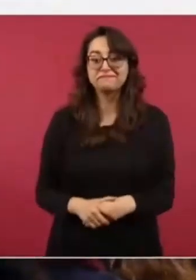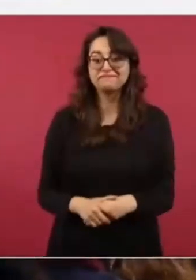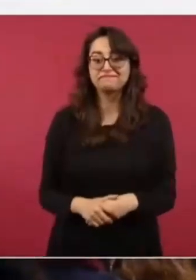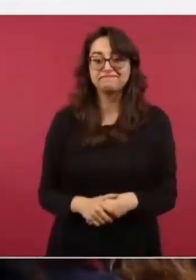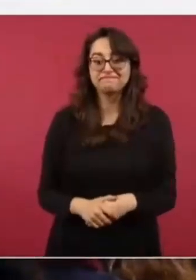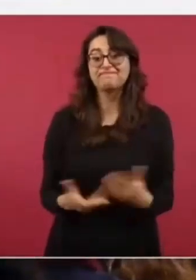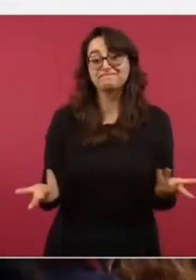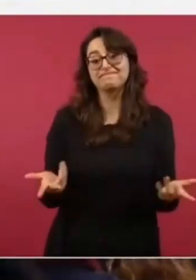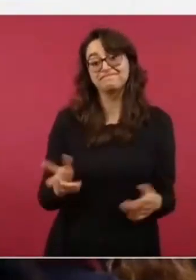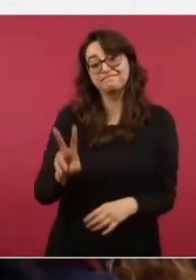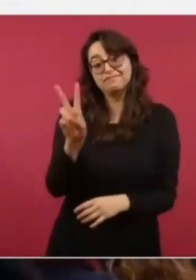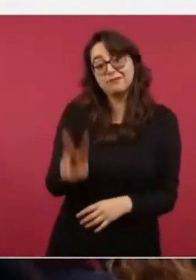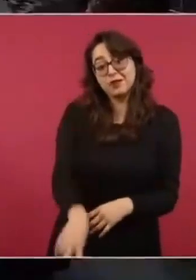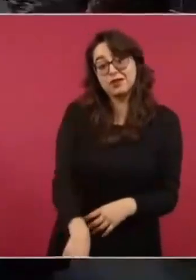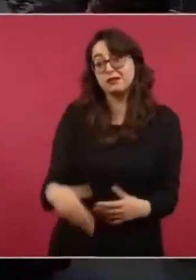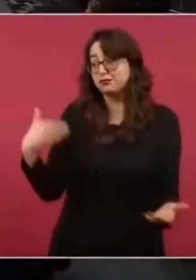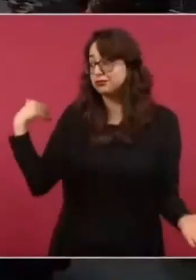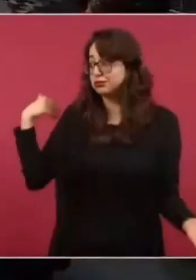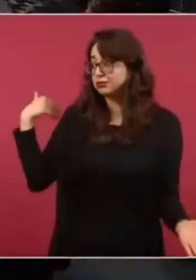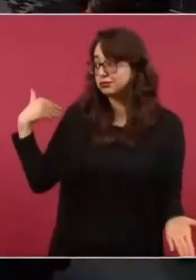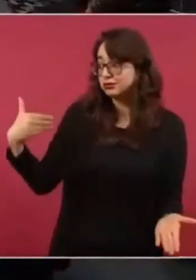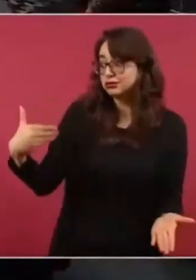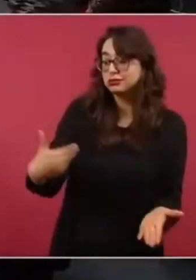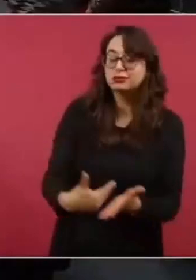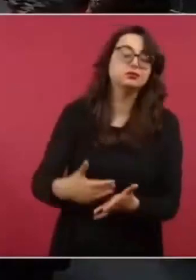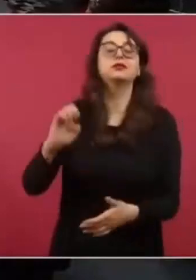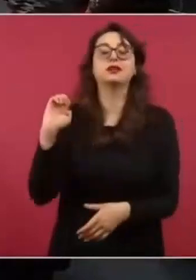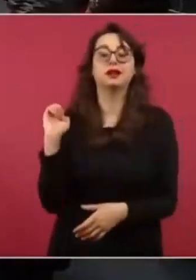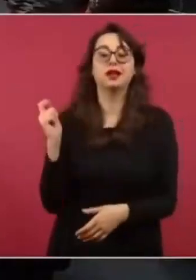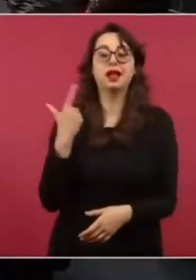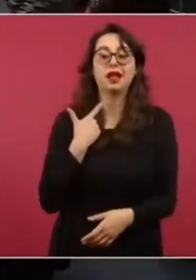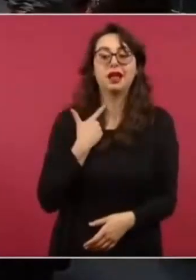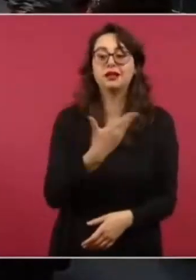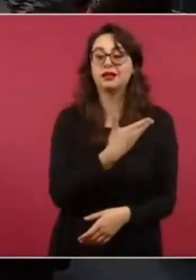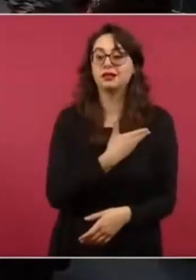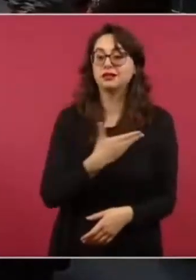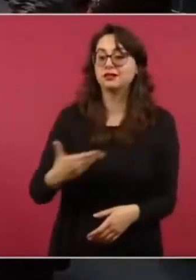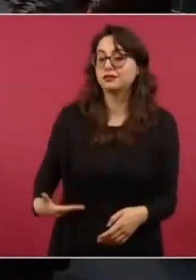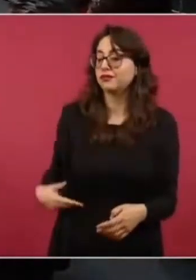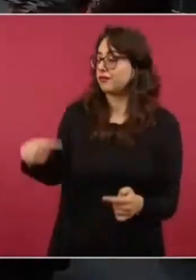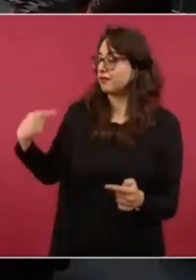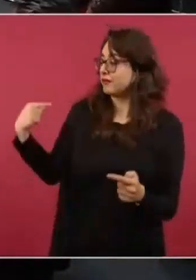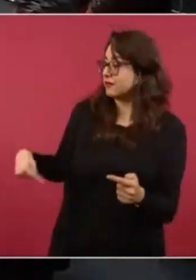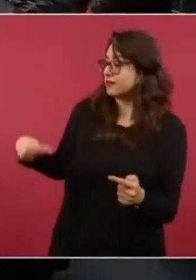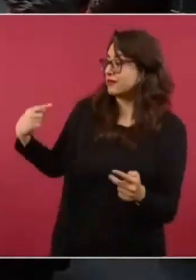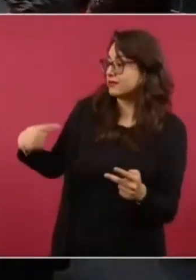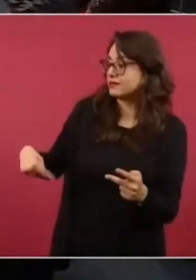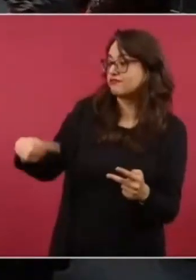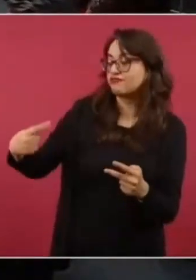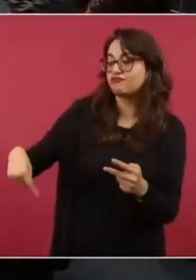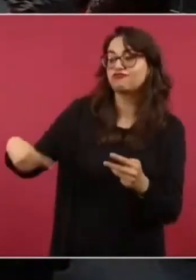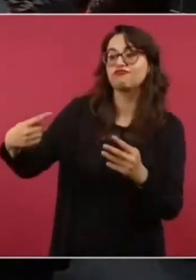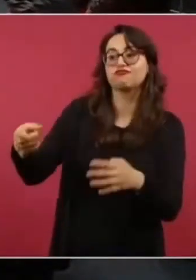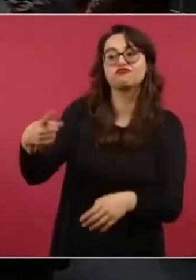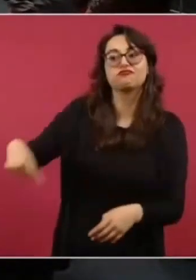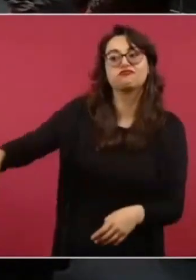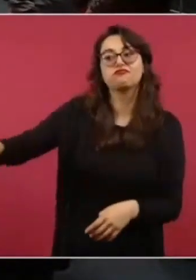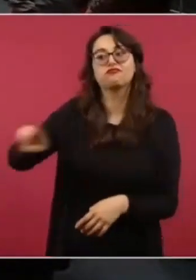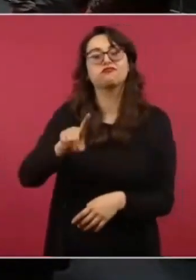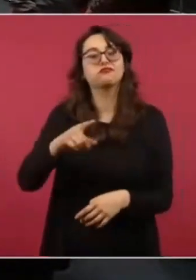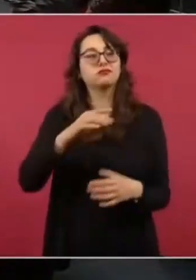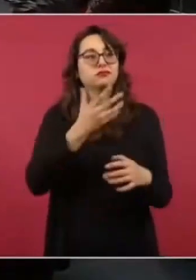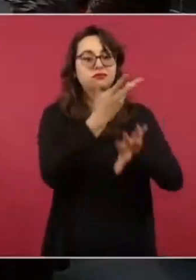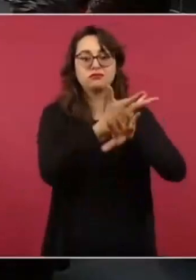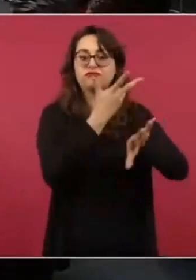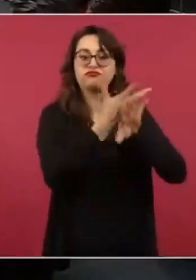¿No tienes por ahí la conversación del comandante Fidel